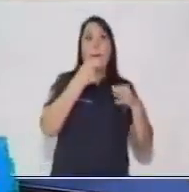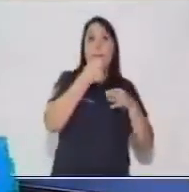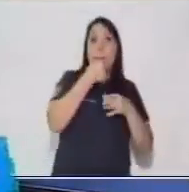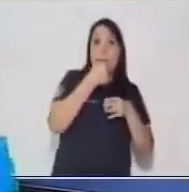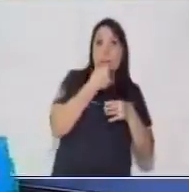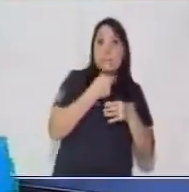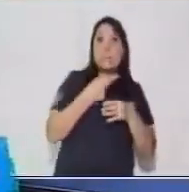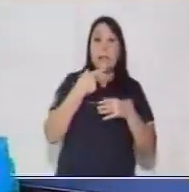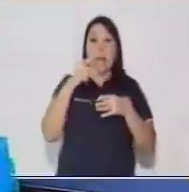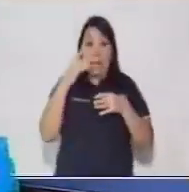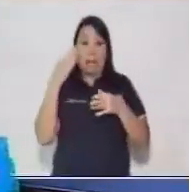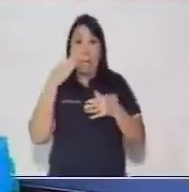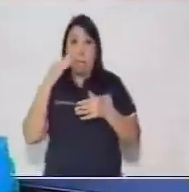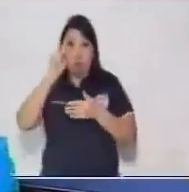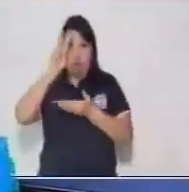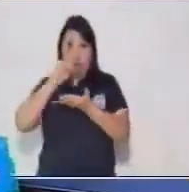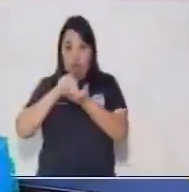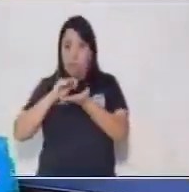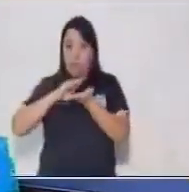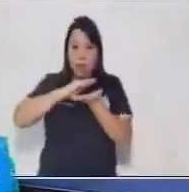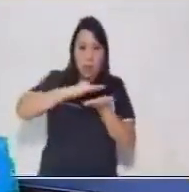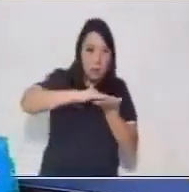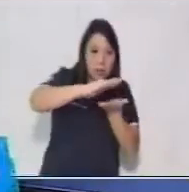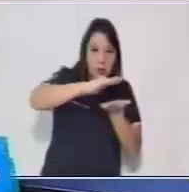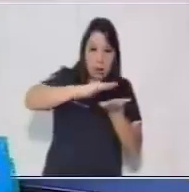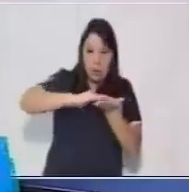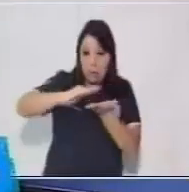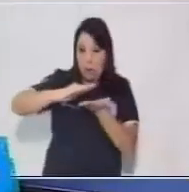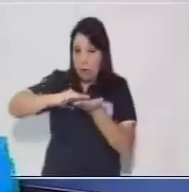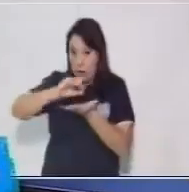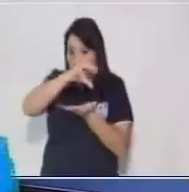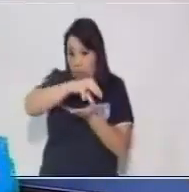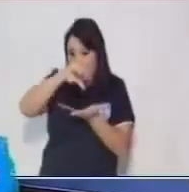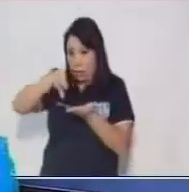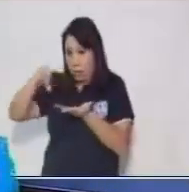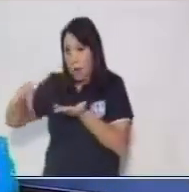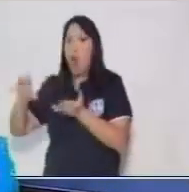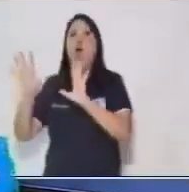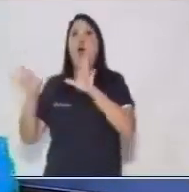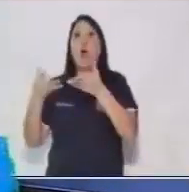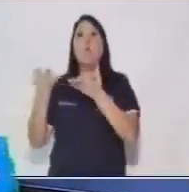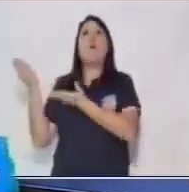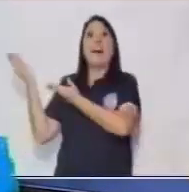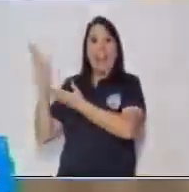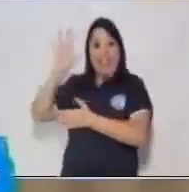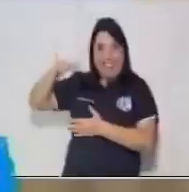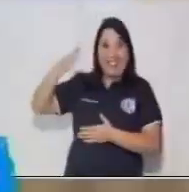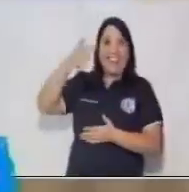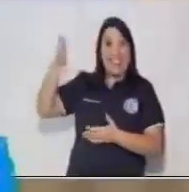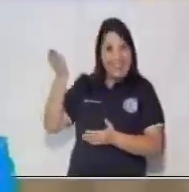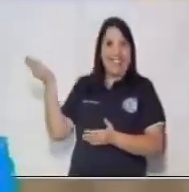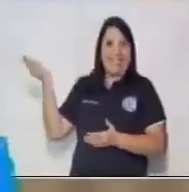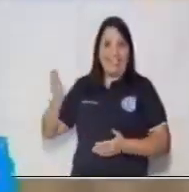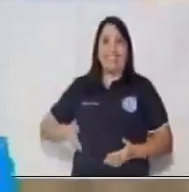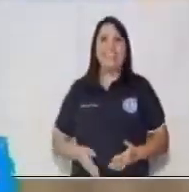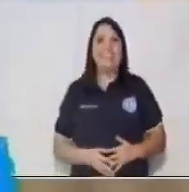distribuye su gasto está representada de la siguiente manera. ¿Qué es acá?